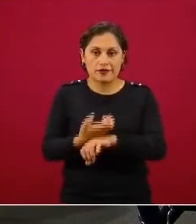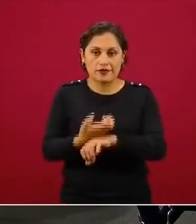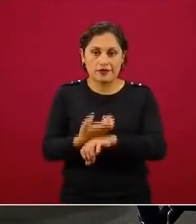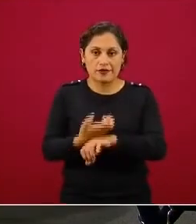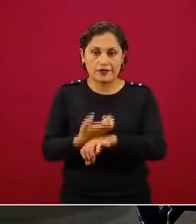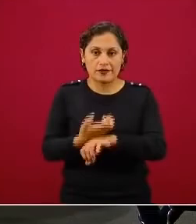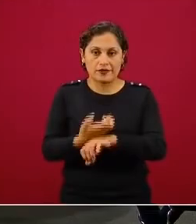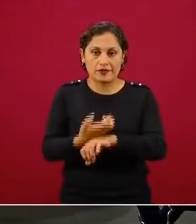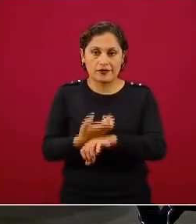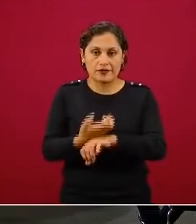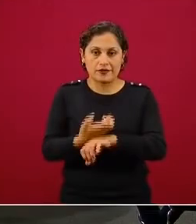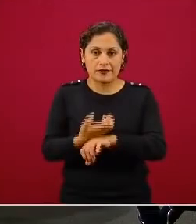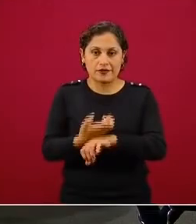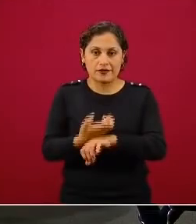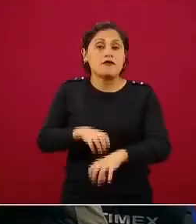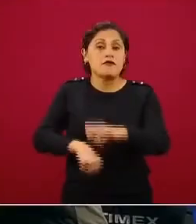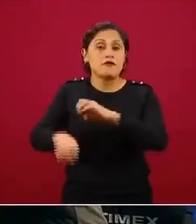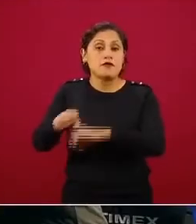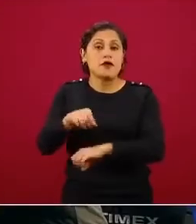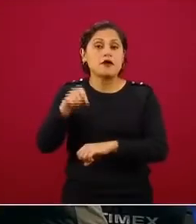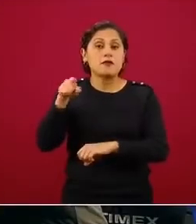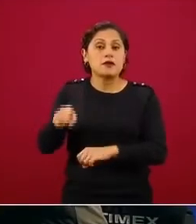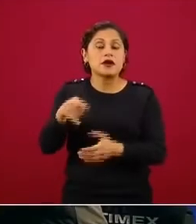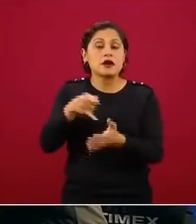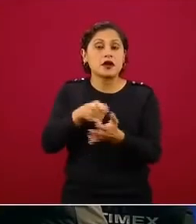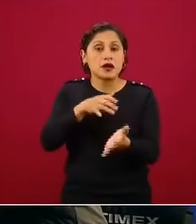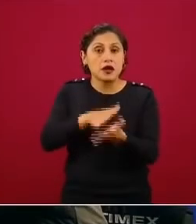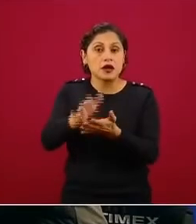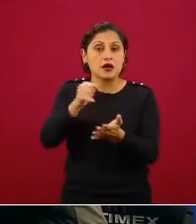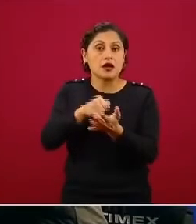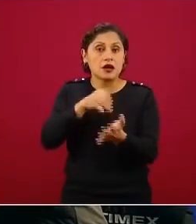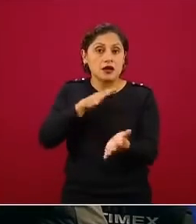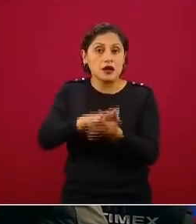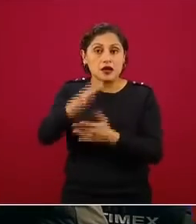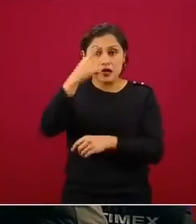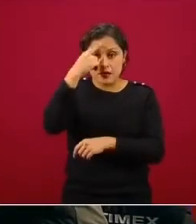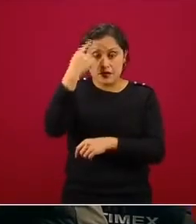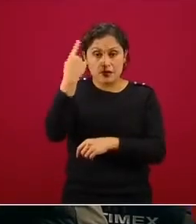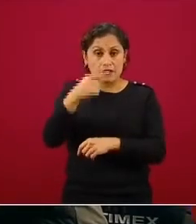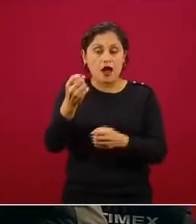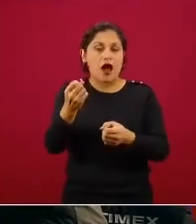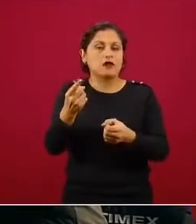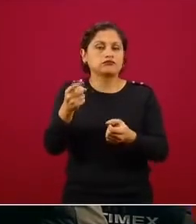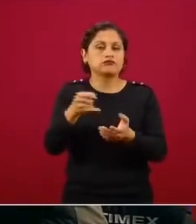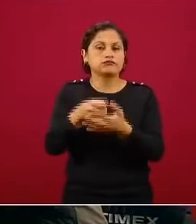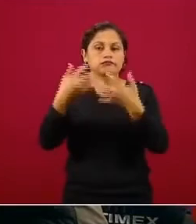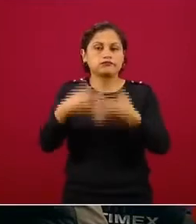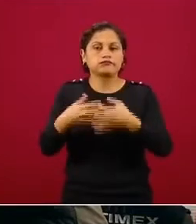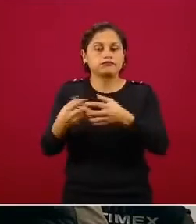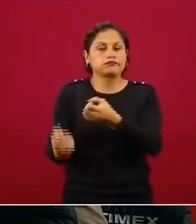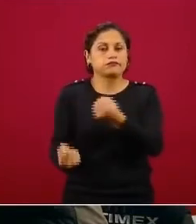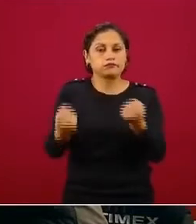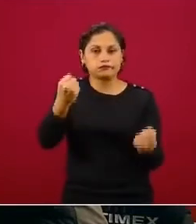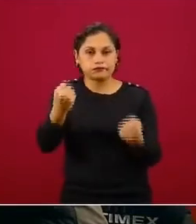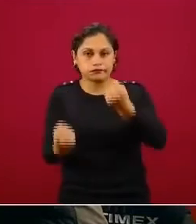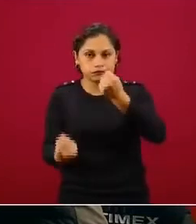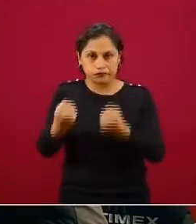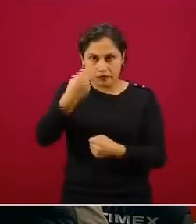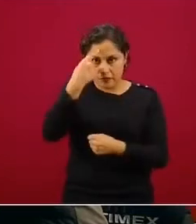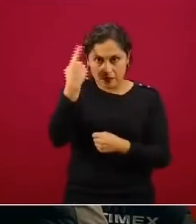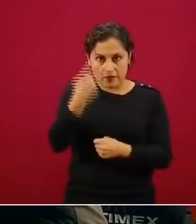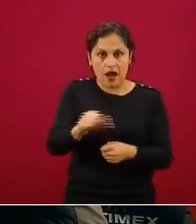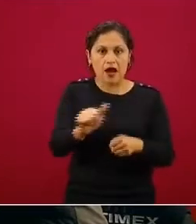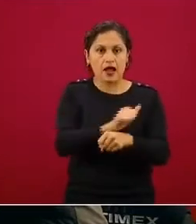elabora volantes para vehículos, puede tener esa línea de producción abierta. Si elabora zapatos, no. Si elabora chamarras,